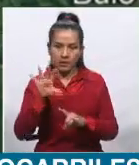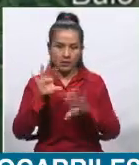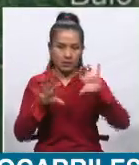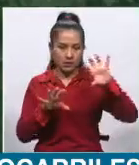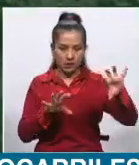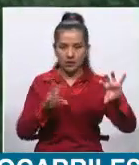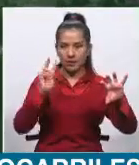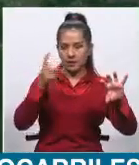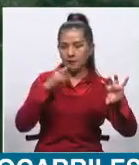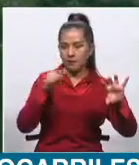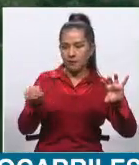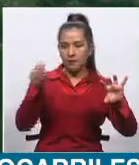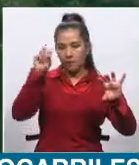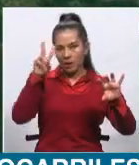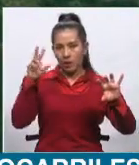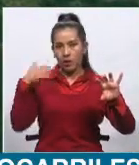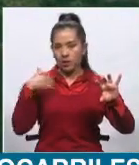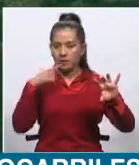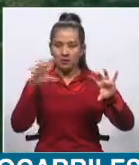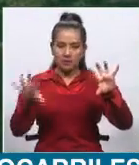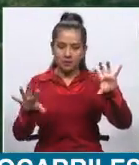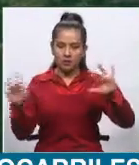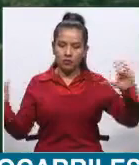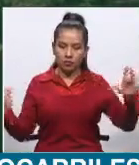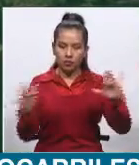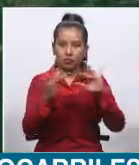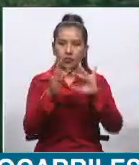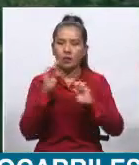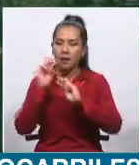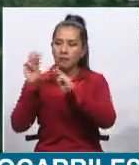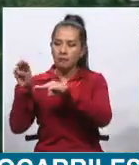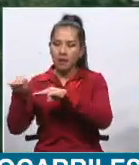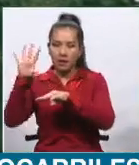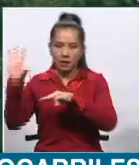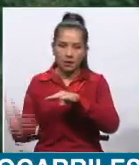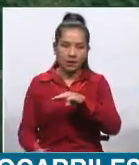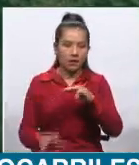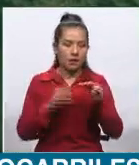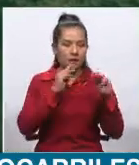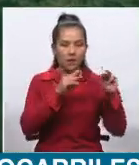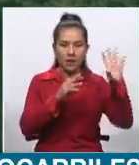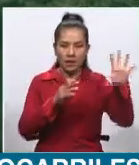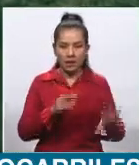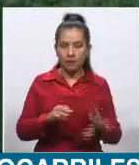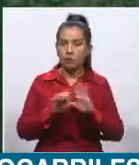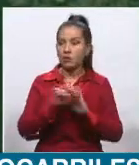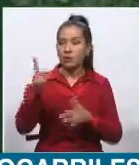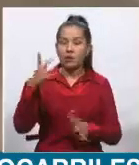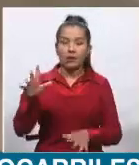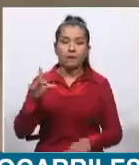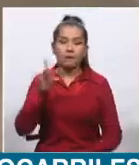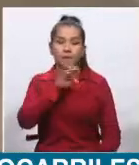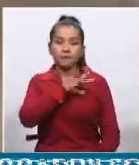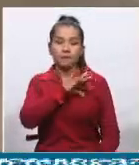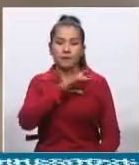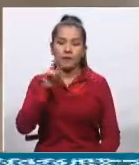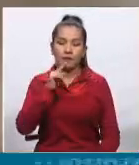de que, por ejemplo, una carga que hoy en día salte del puerto de Santos hasta China, que